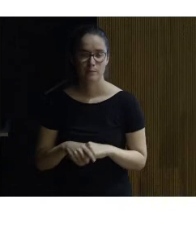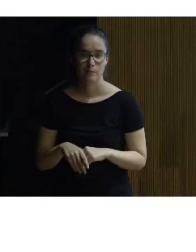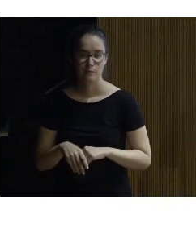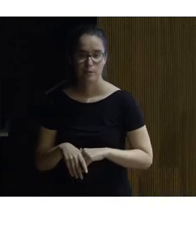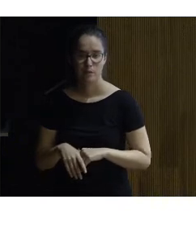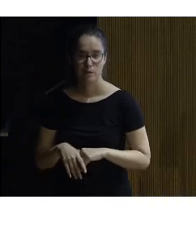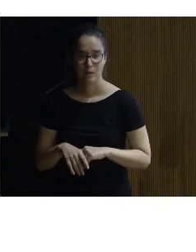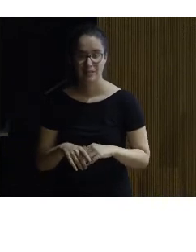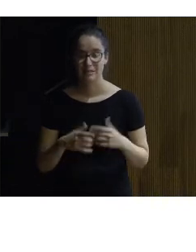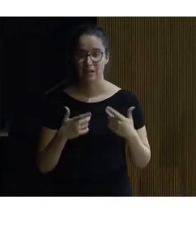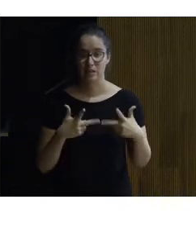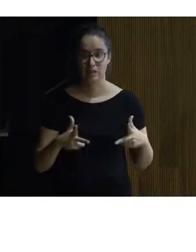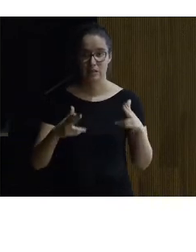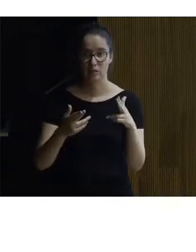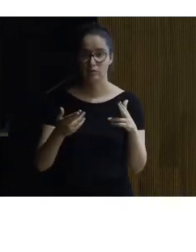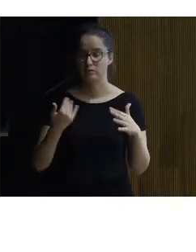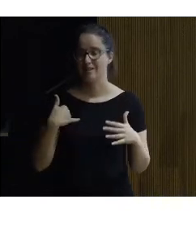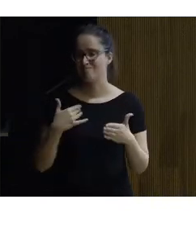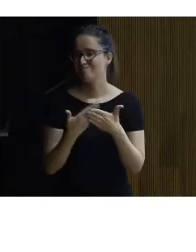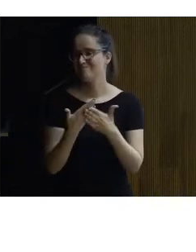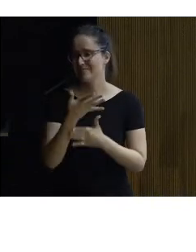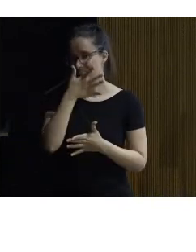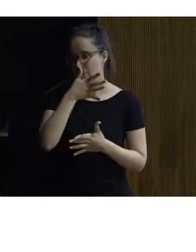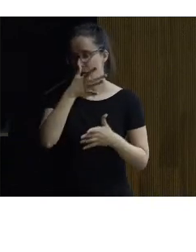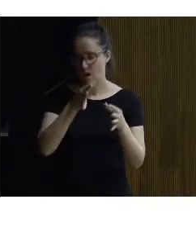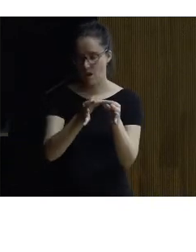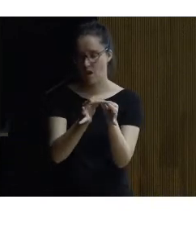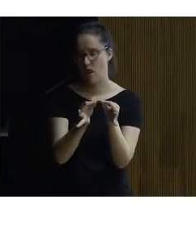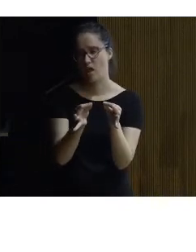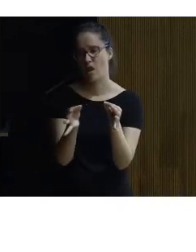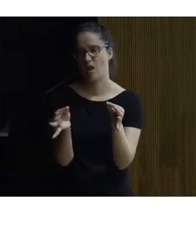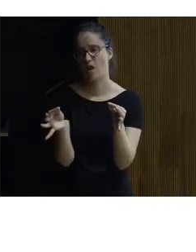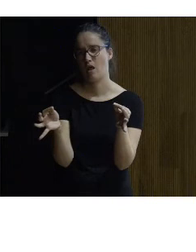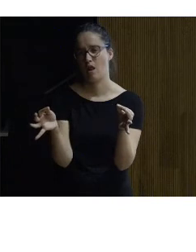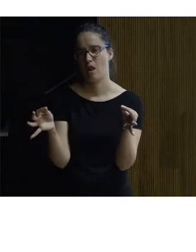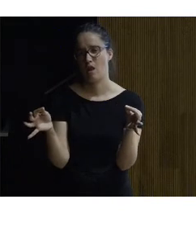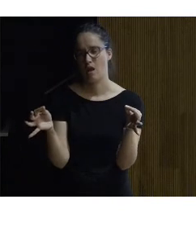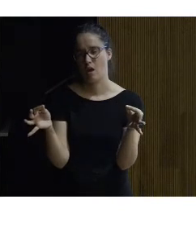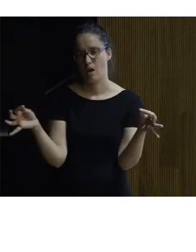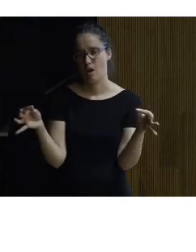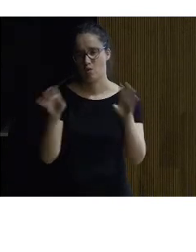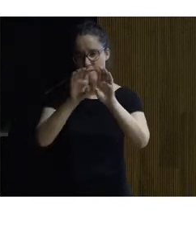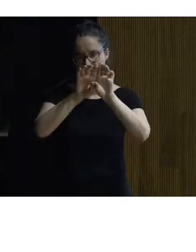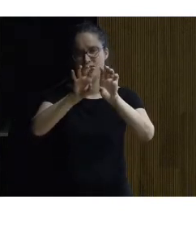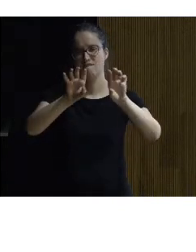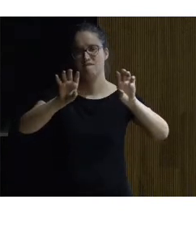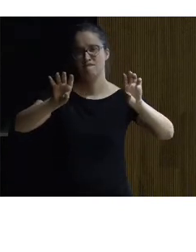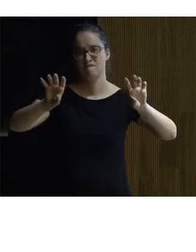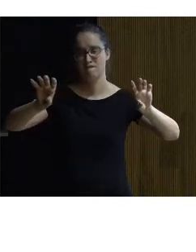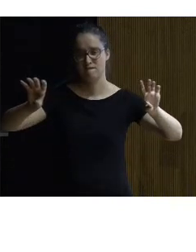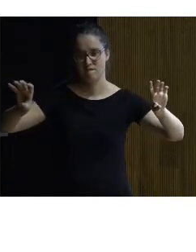esta sección ya nos está dando muestras de la longitud grande que tiene unas vigas que hicimos con